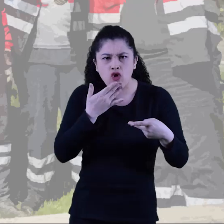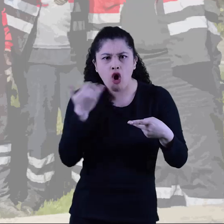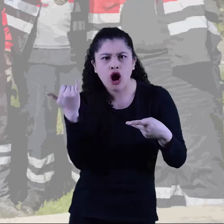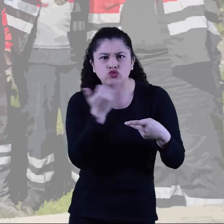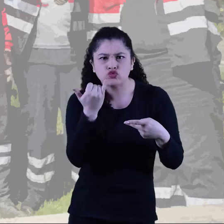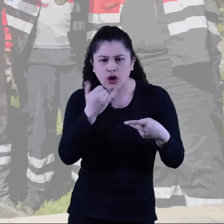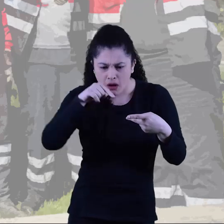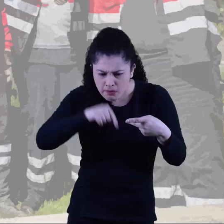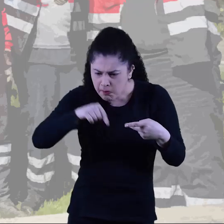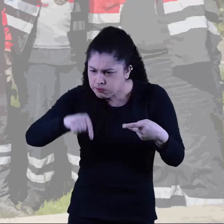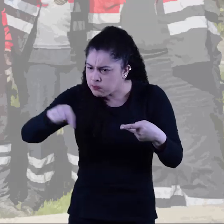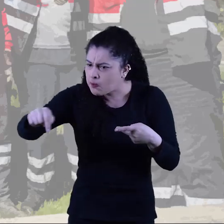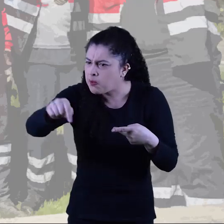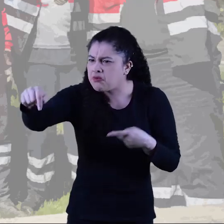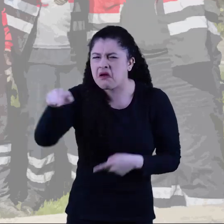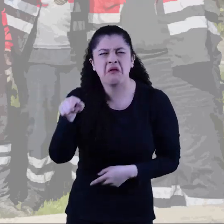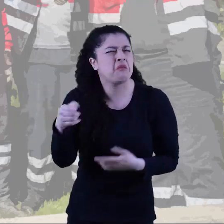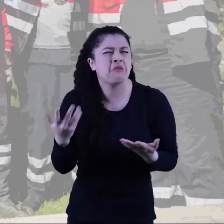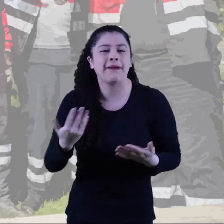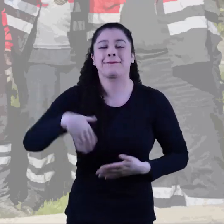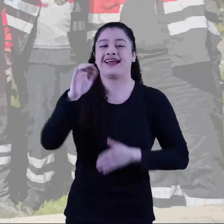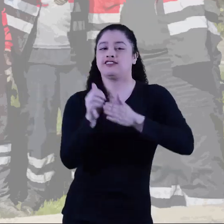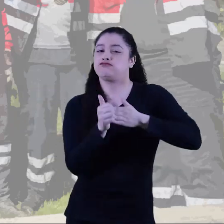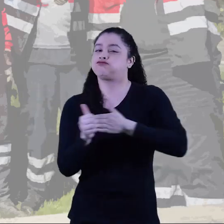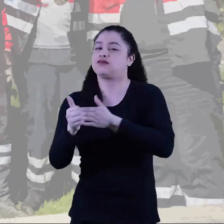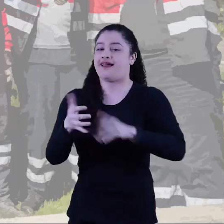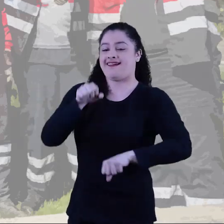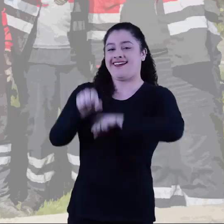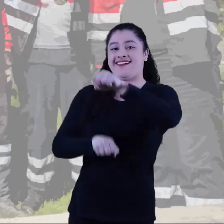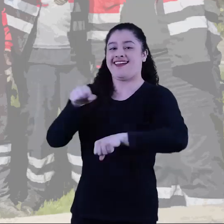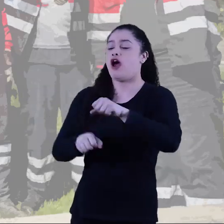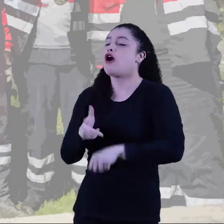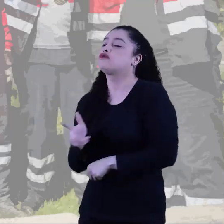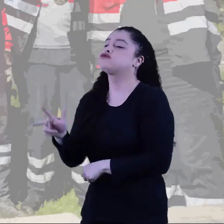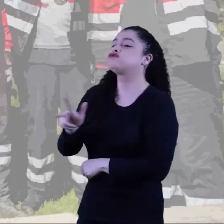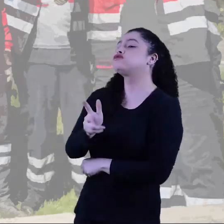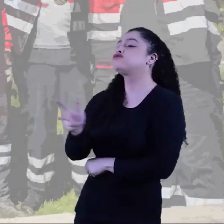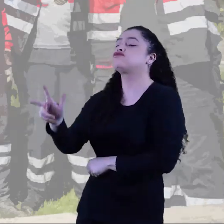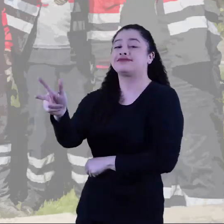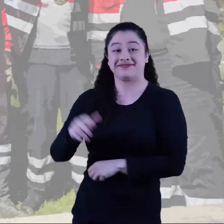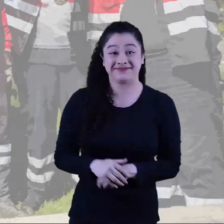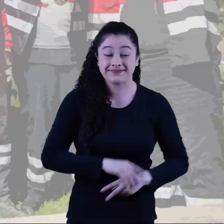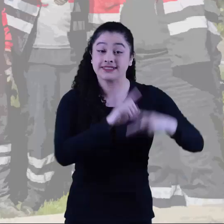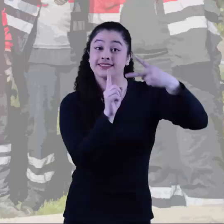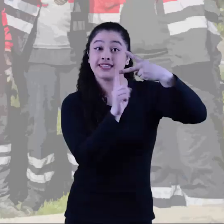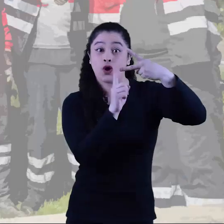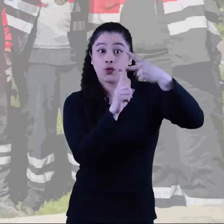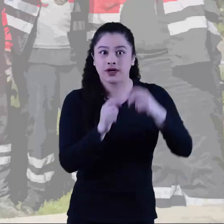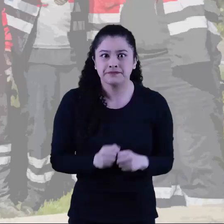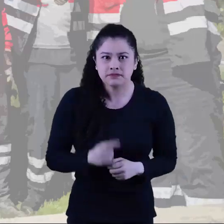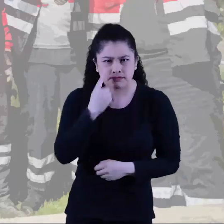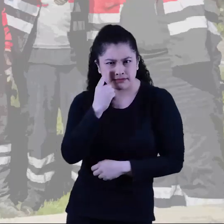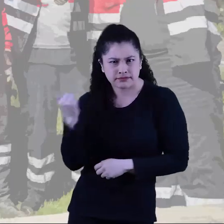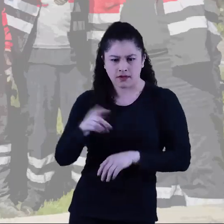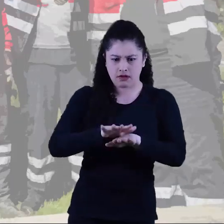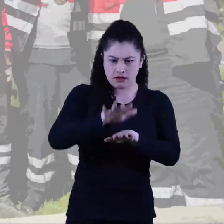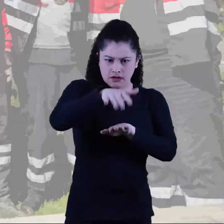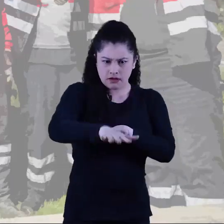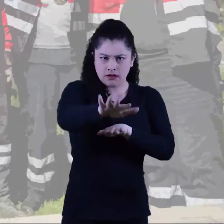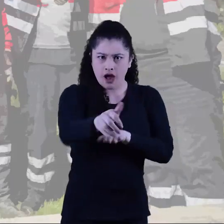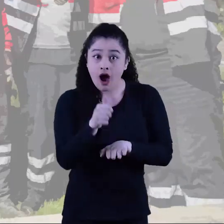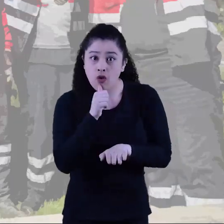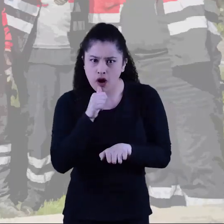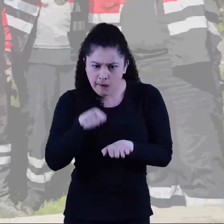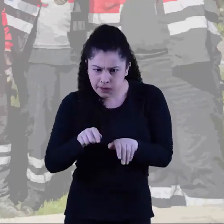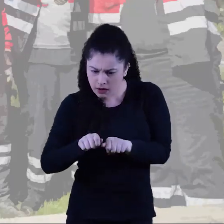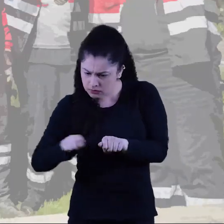esmaltados y los encontrarás a lo largo del eje ambiental y te demarcarán la ciclorruta por este corredor. De lado y